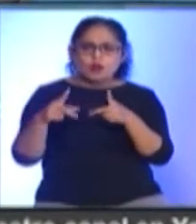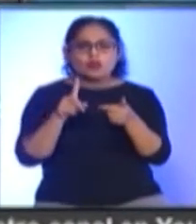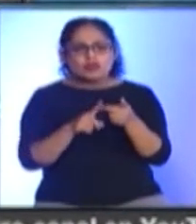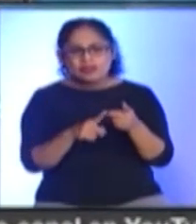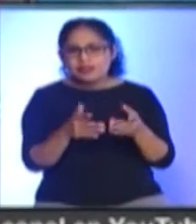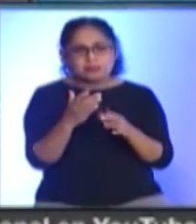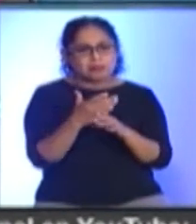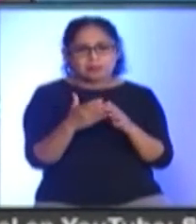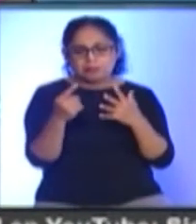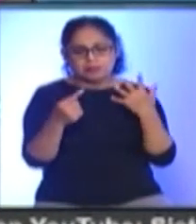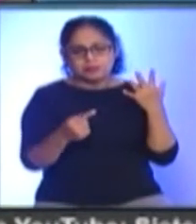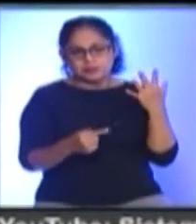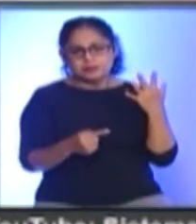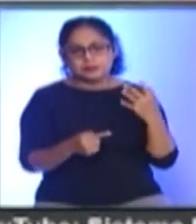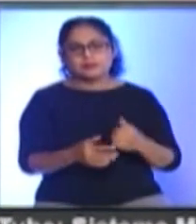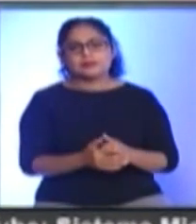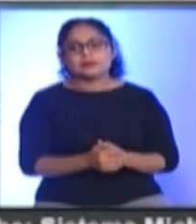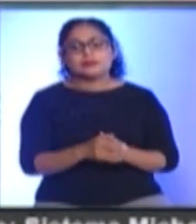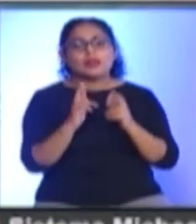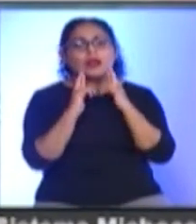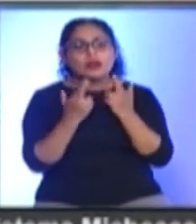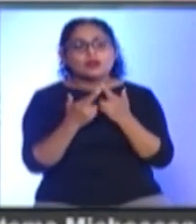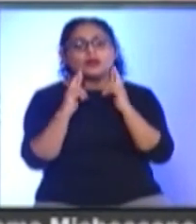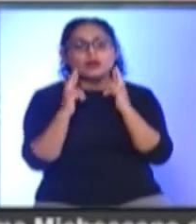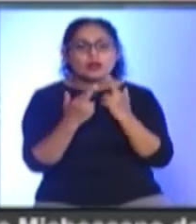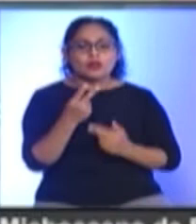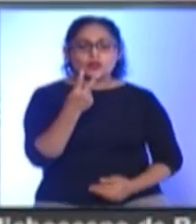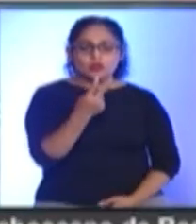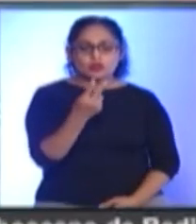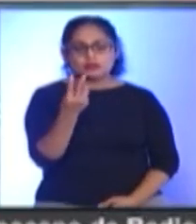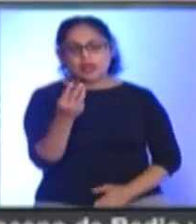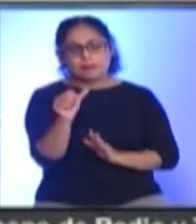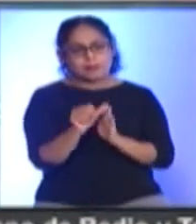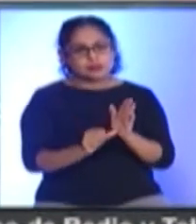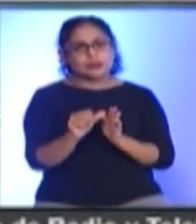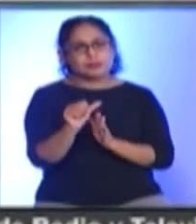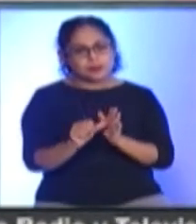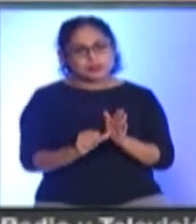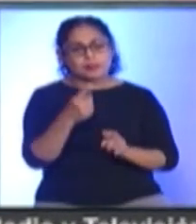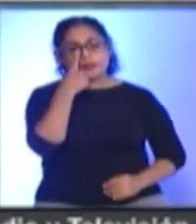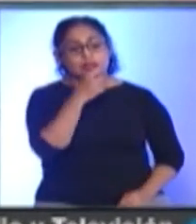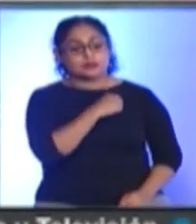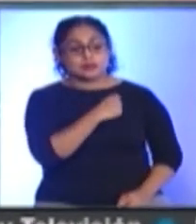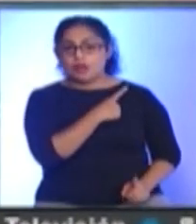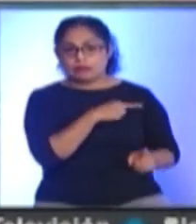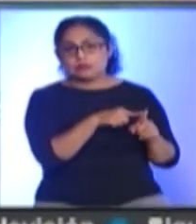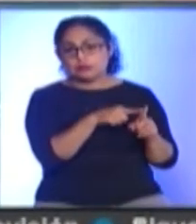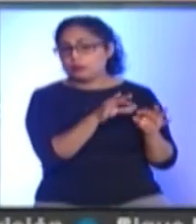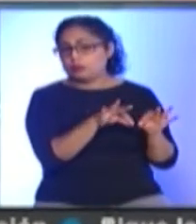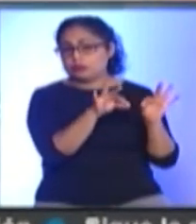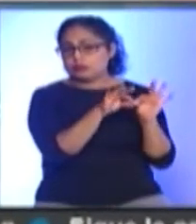reuniones Semestrales Las reuniones Serán cada dos O tres meses A excepción Del tema de salud Que se colocó Como